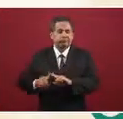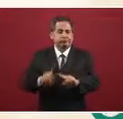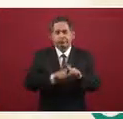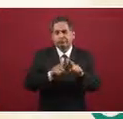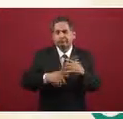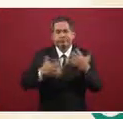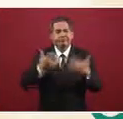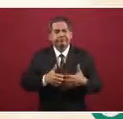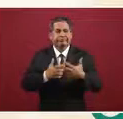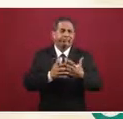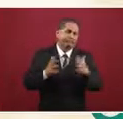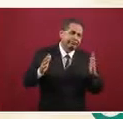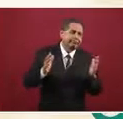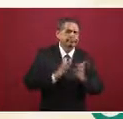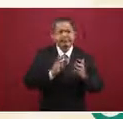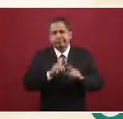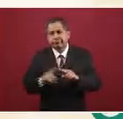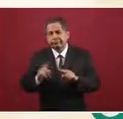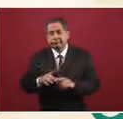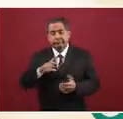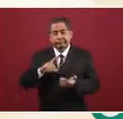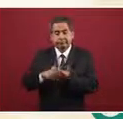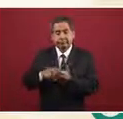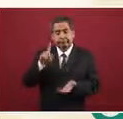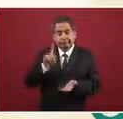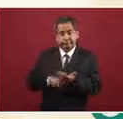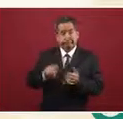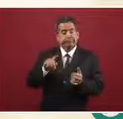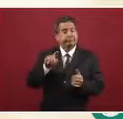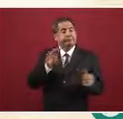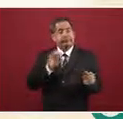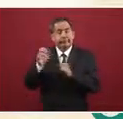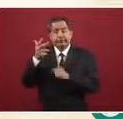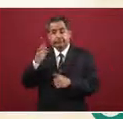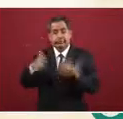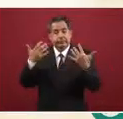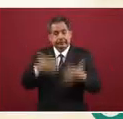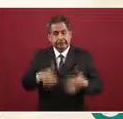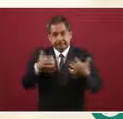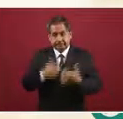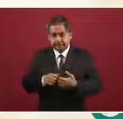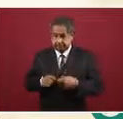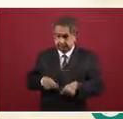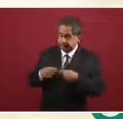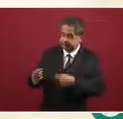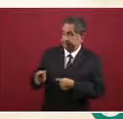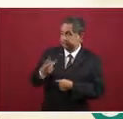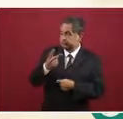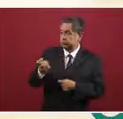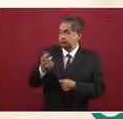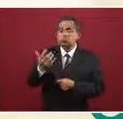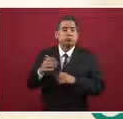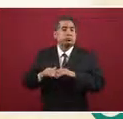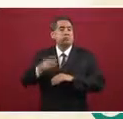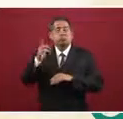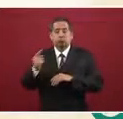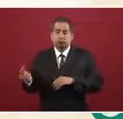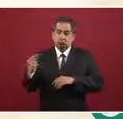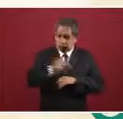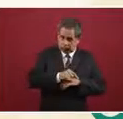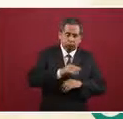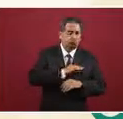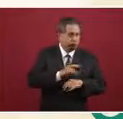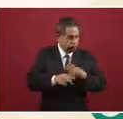tamaños de empresa, incluso 1.610 empresas que tienen de 250 o más